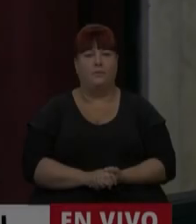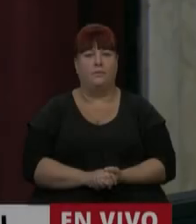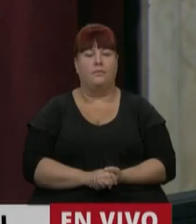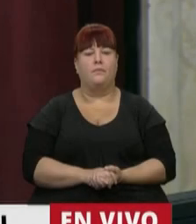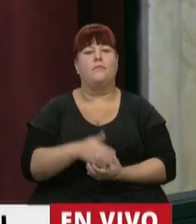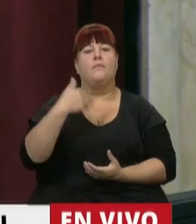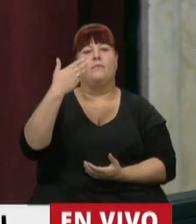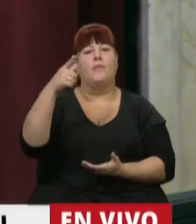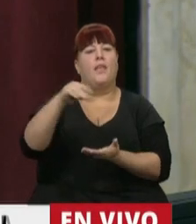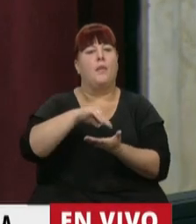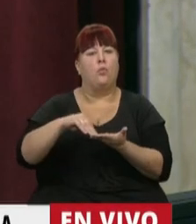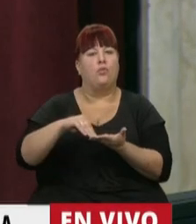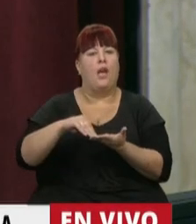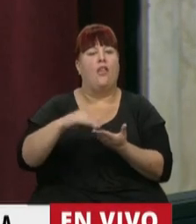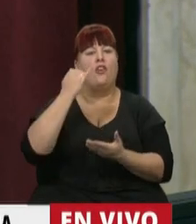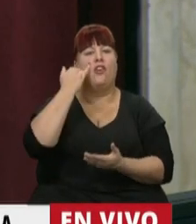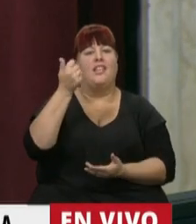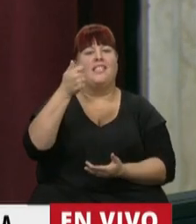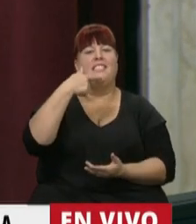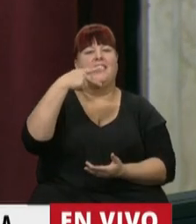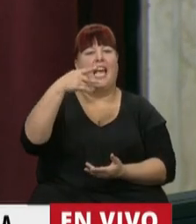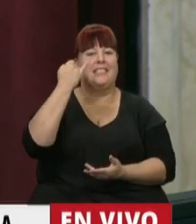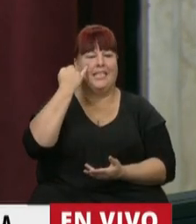Tiene la palabra el diputado Hugo Yasky.